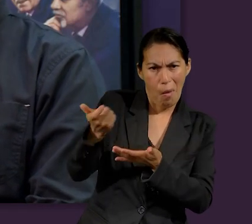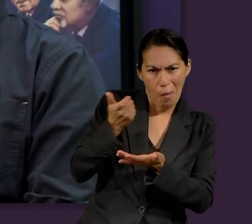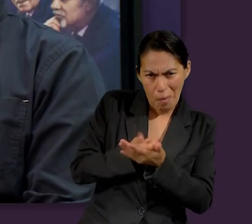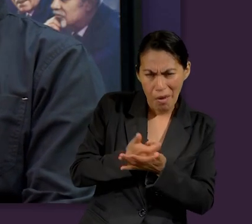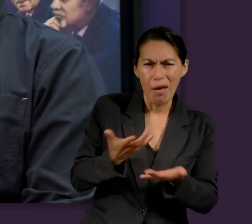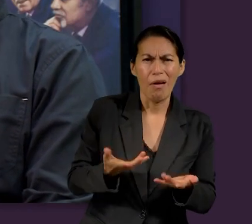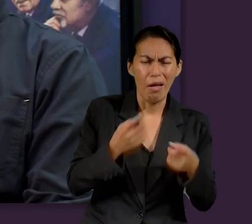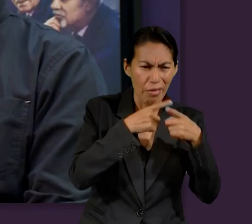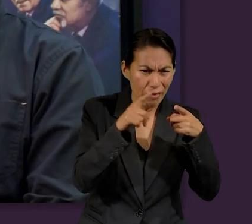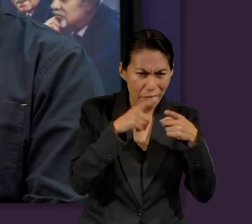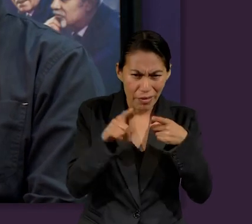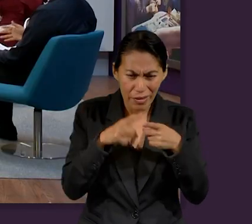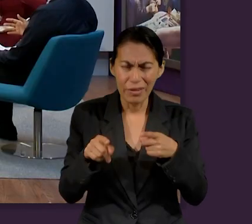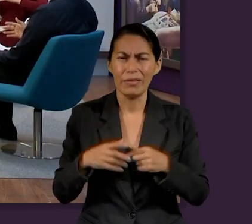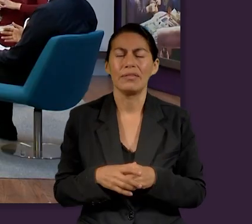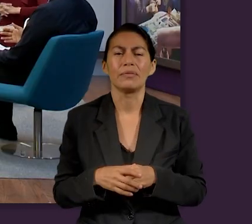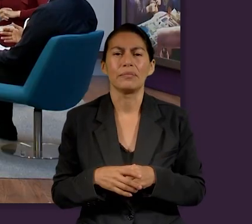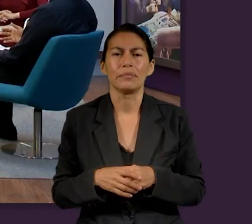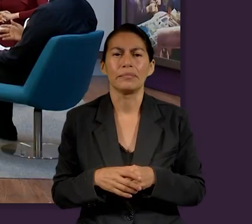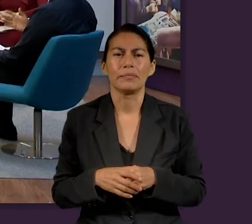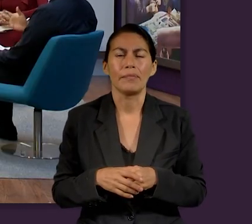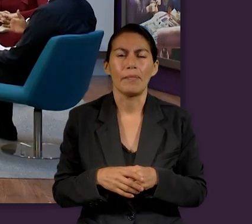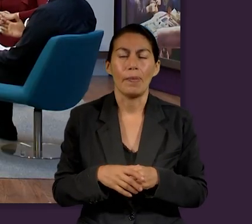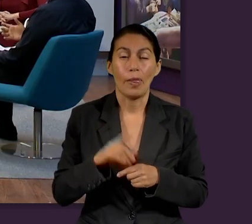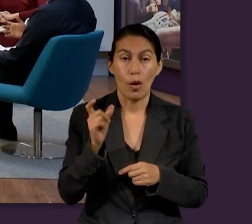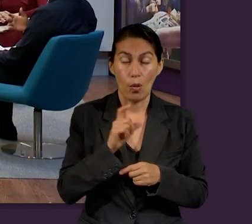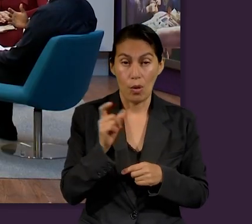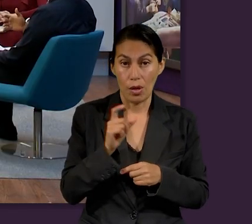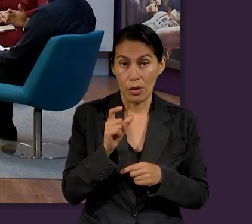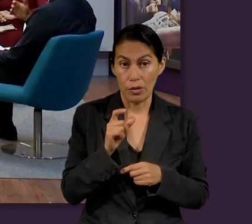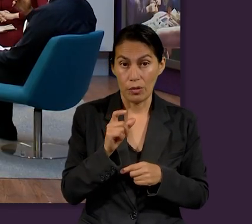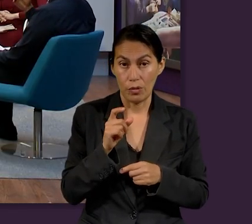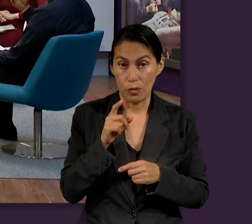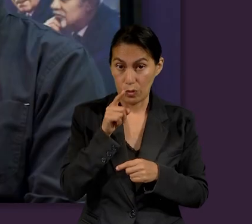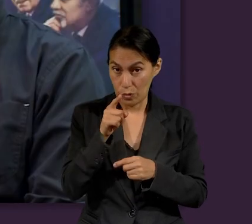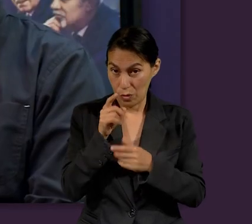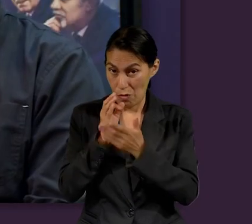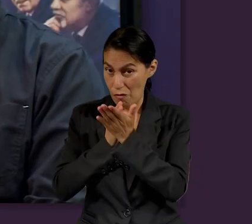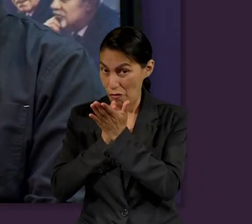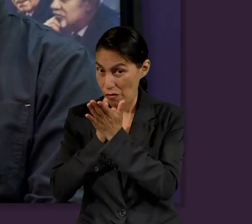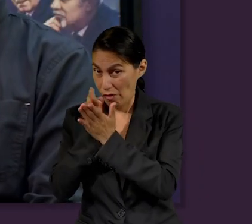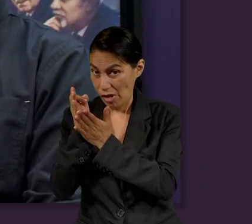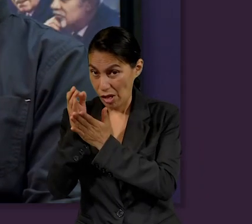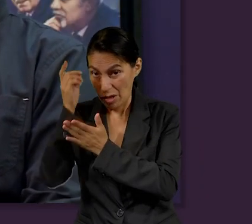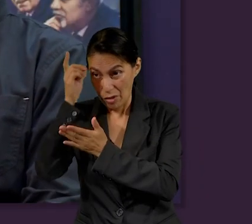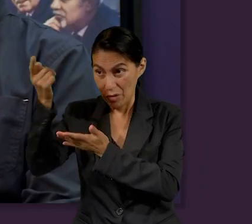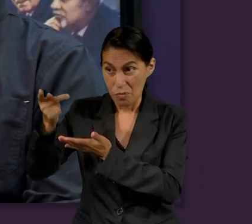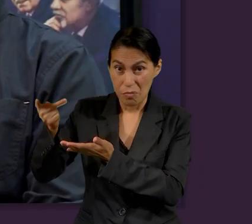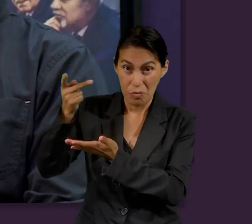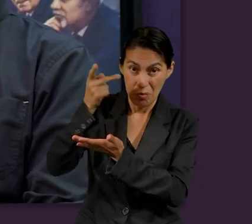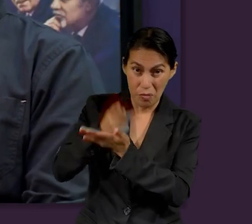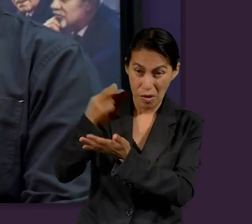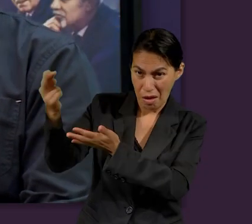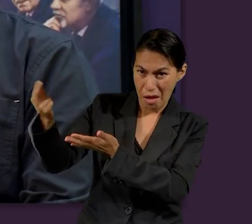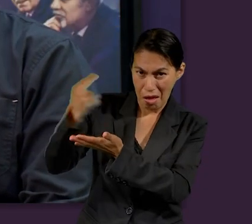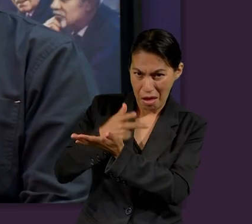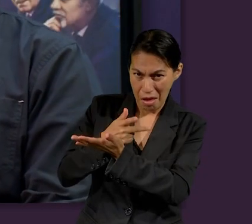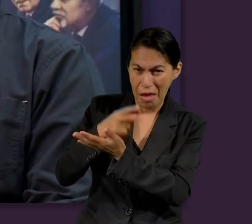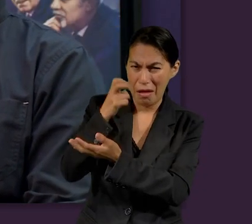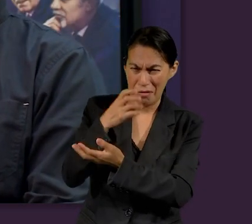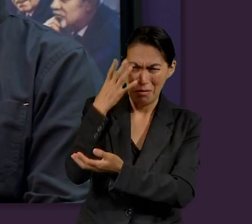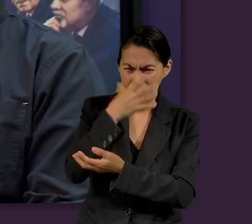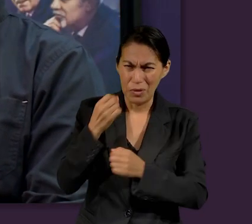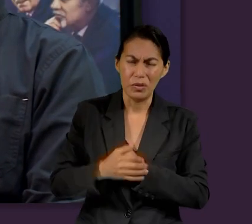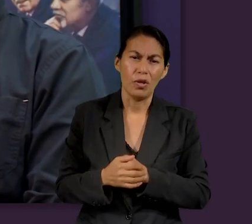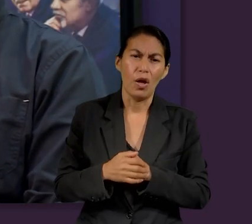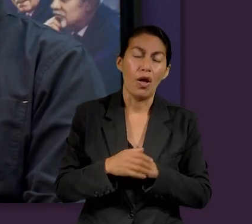conceptos totalmente distintos. De hecho, ser recompensados por la fidelidad no es lo mismo que ser salvados por las obras que tú